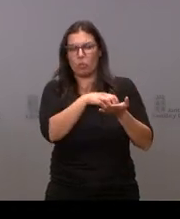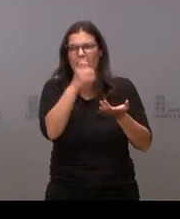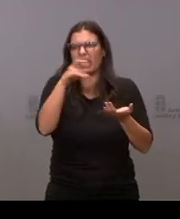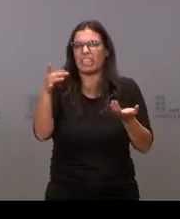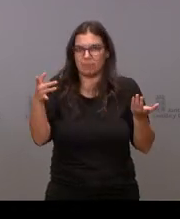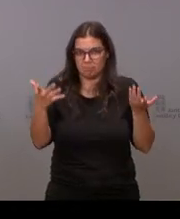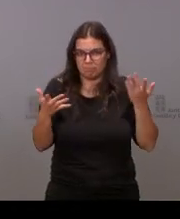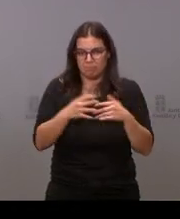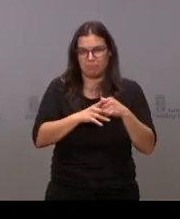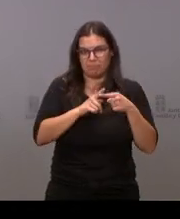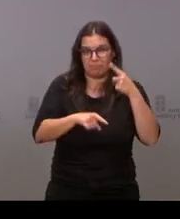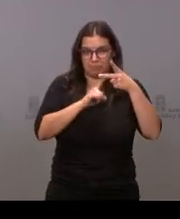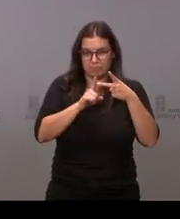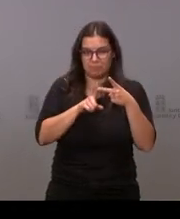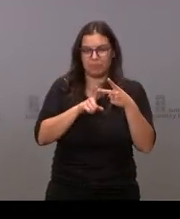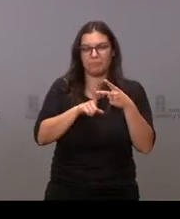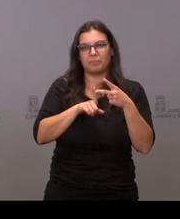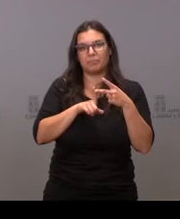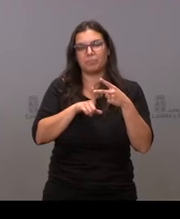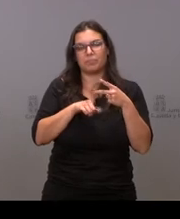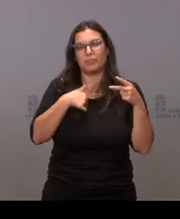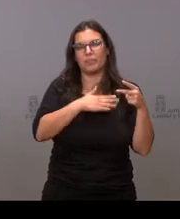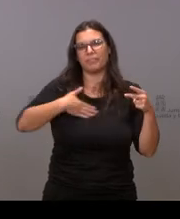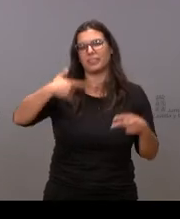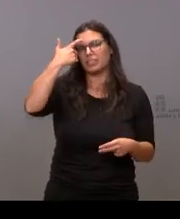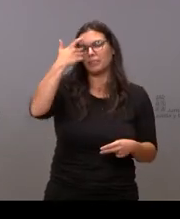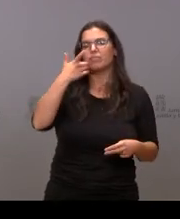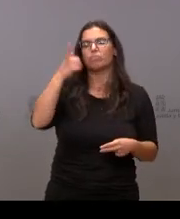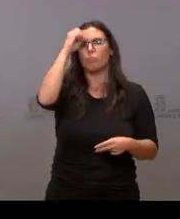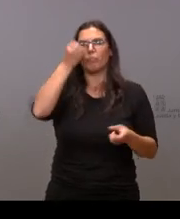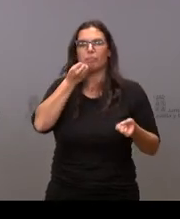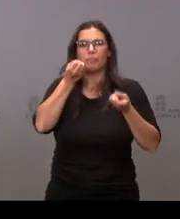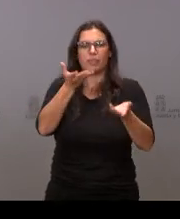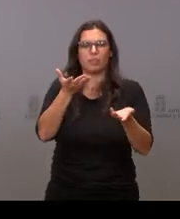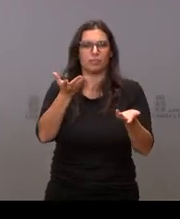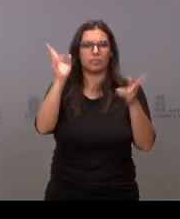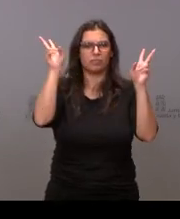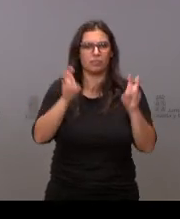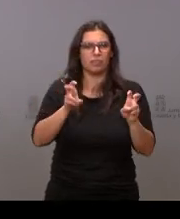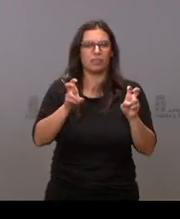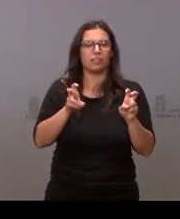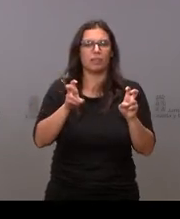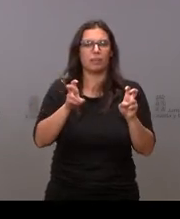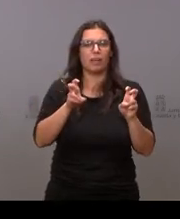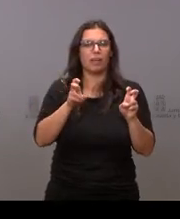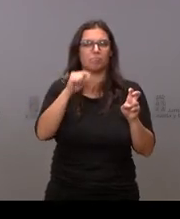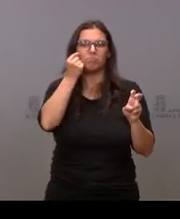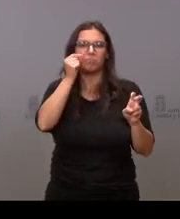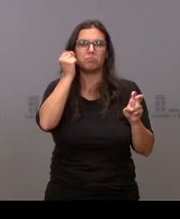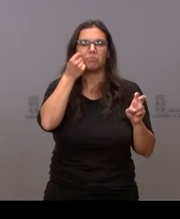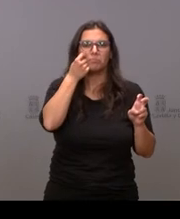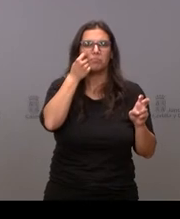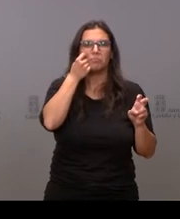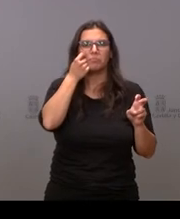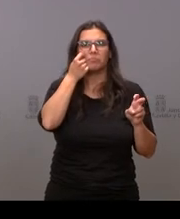eso por un lado por el otro quería saber si podría hacer una valoración respecto a las informaciones que han detectado